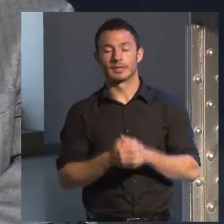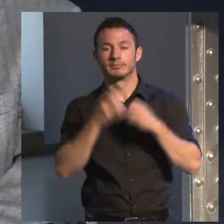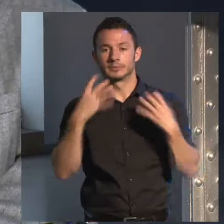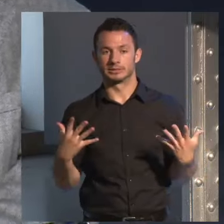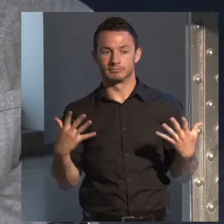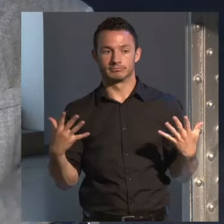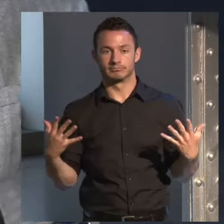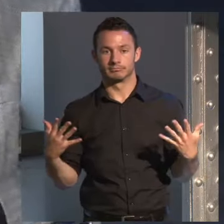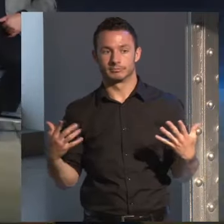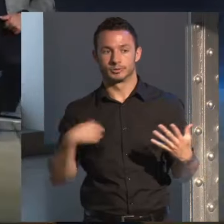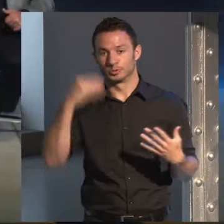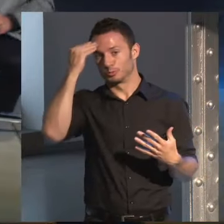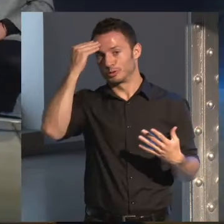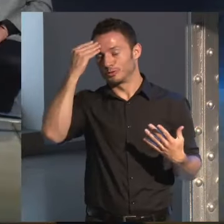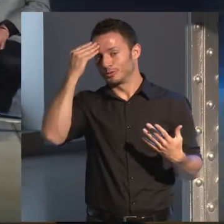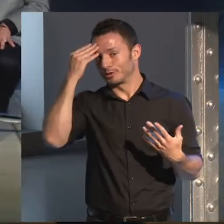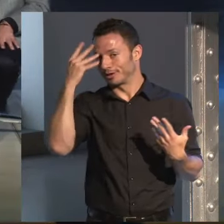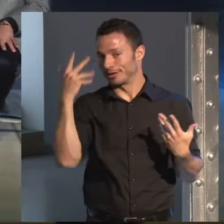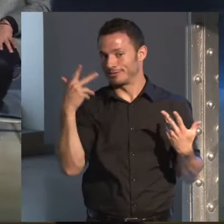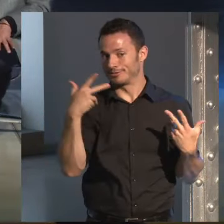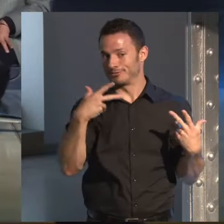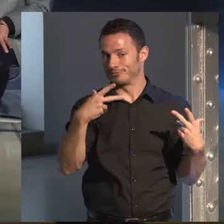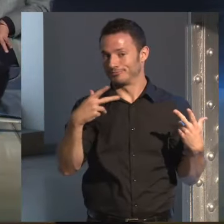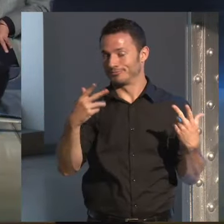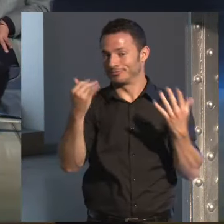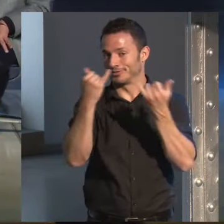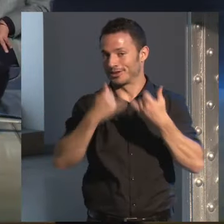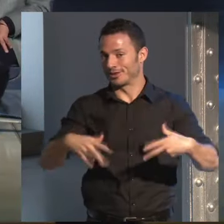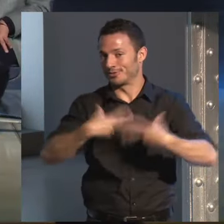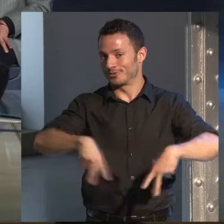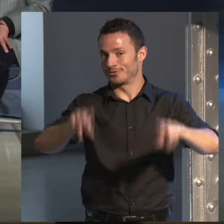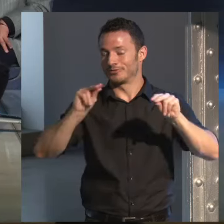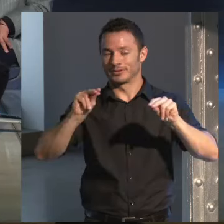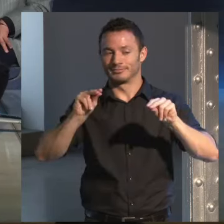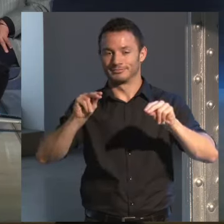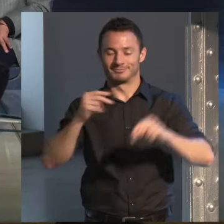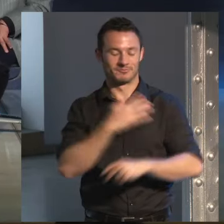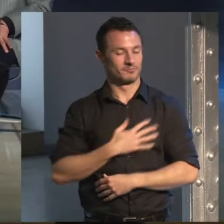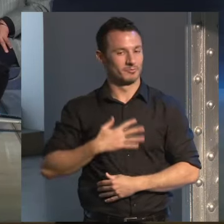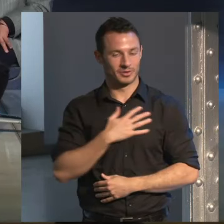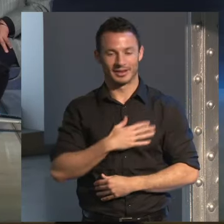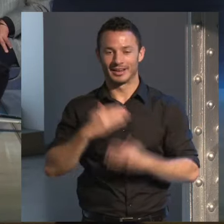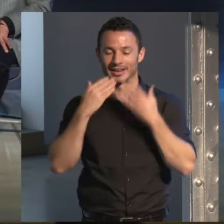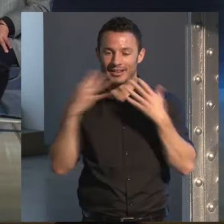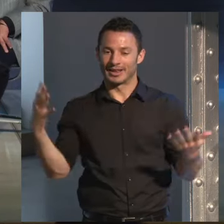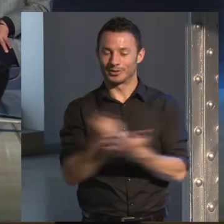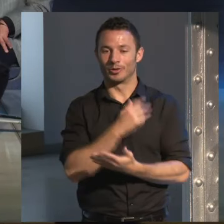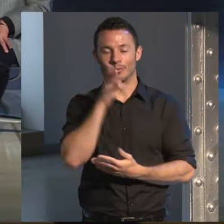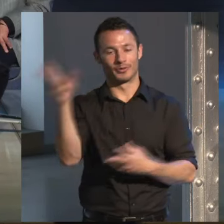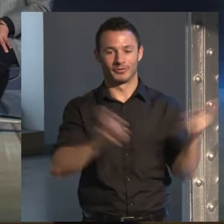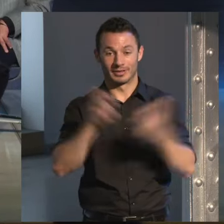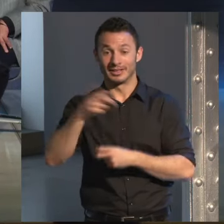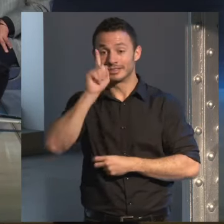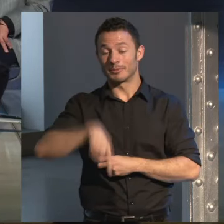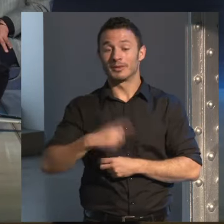bueno pues creo que ya es hora de ir cerrando este acto ha sido un placer gracias a todos ustedes por su presencia la gente que nos está viendo